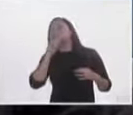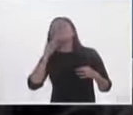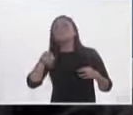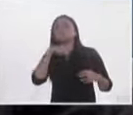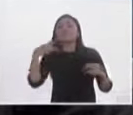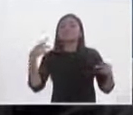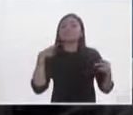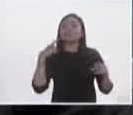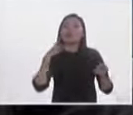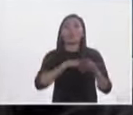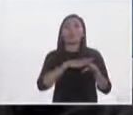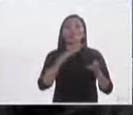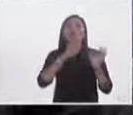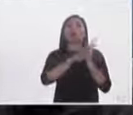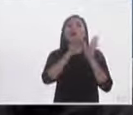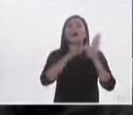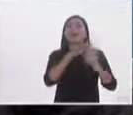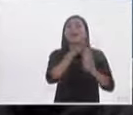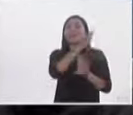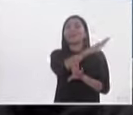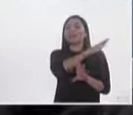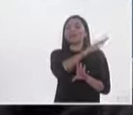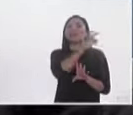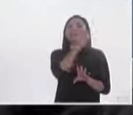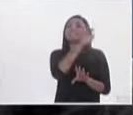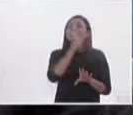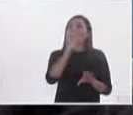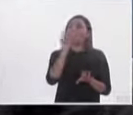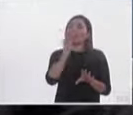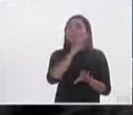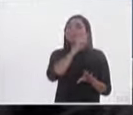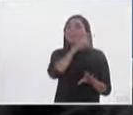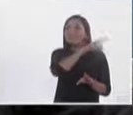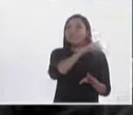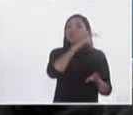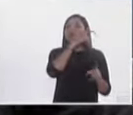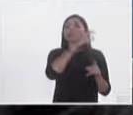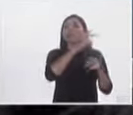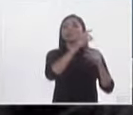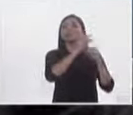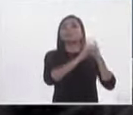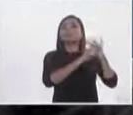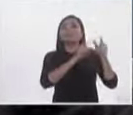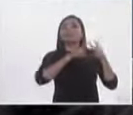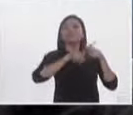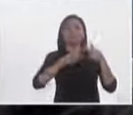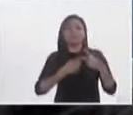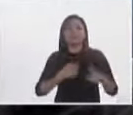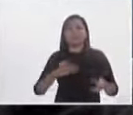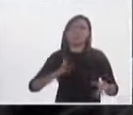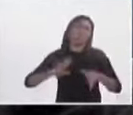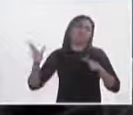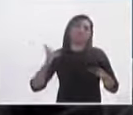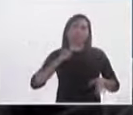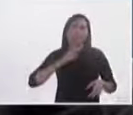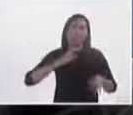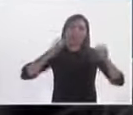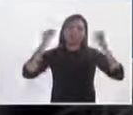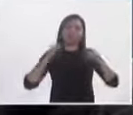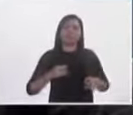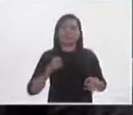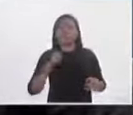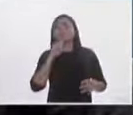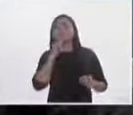de la alternancia con Fox es decir ahí empieza a surgir esta inquietud por los independientes hay que recordar que efectivamente algunas entidades